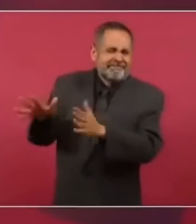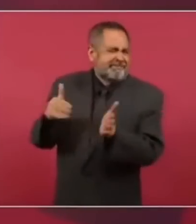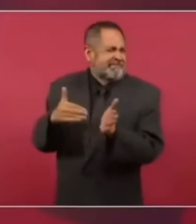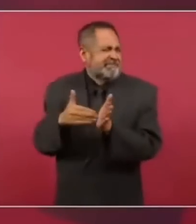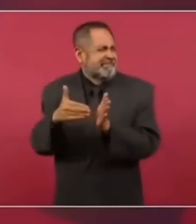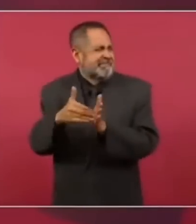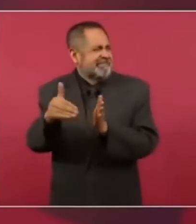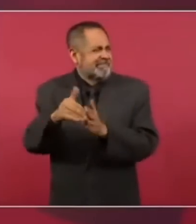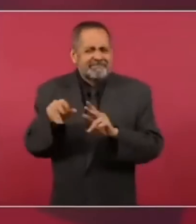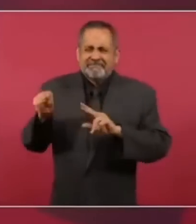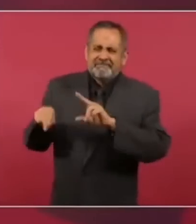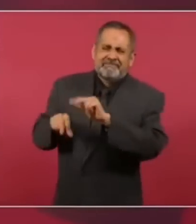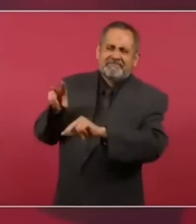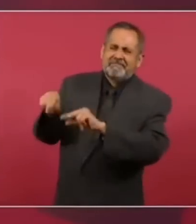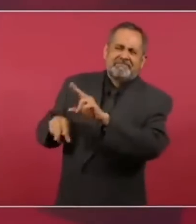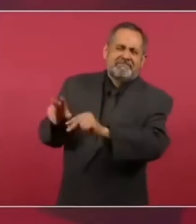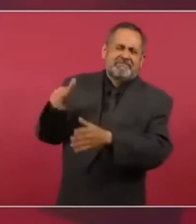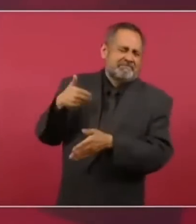miles.